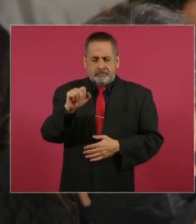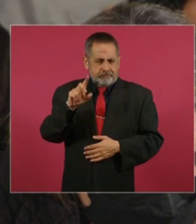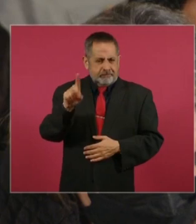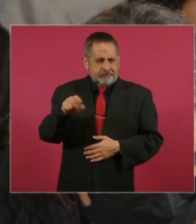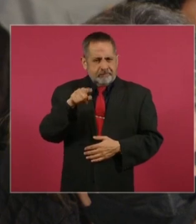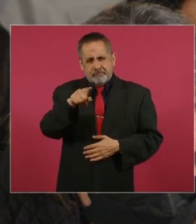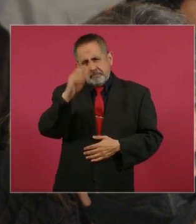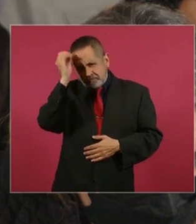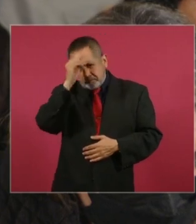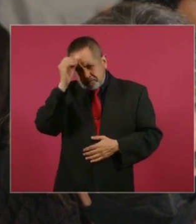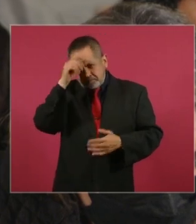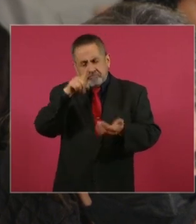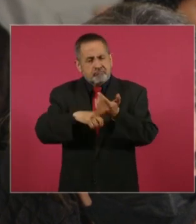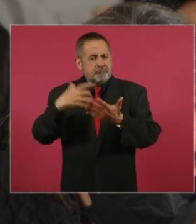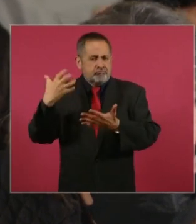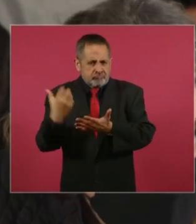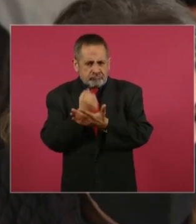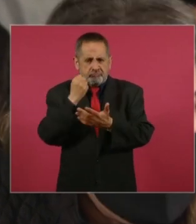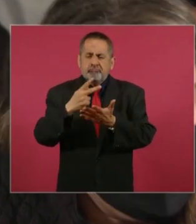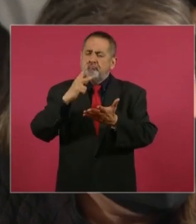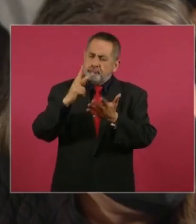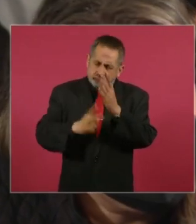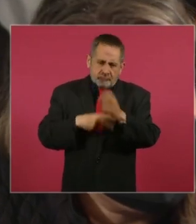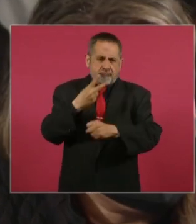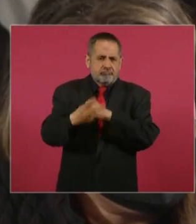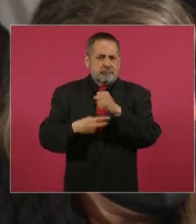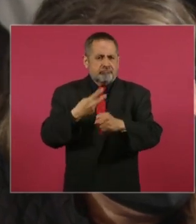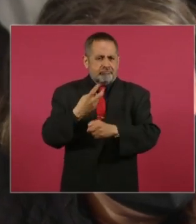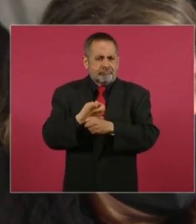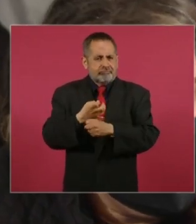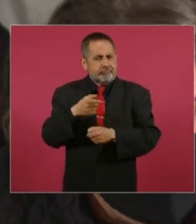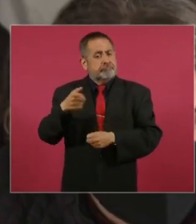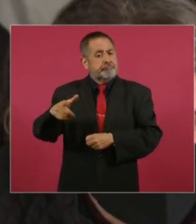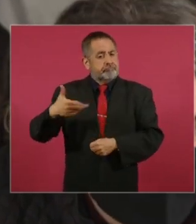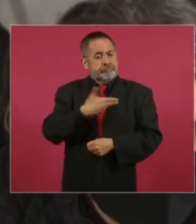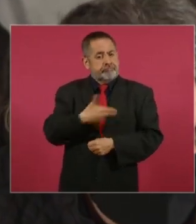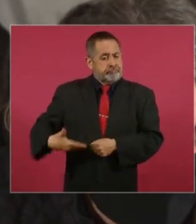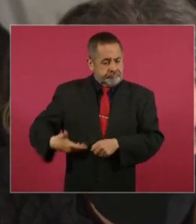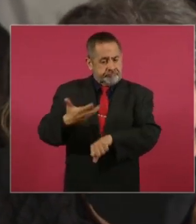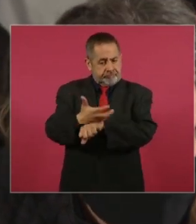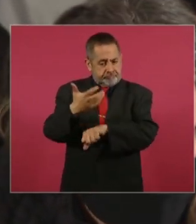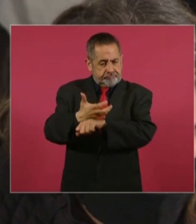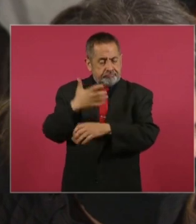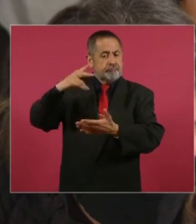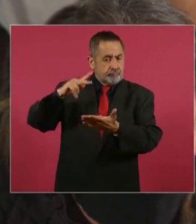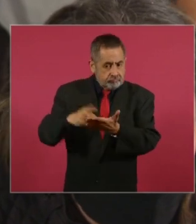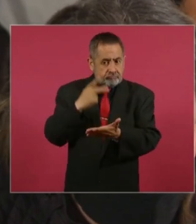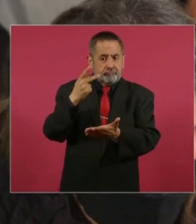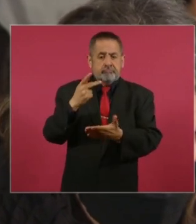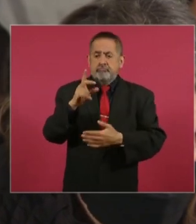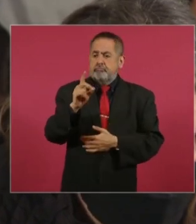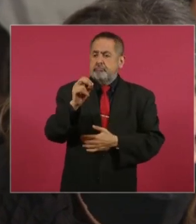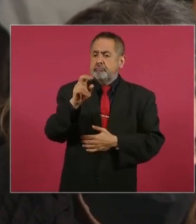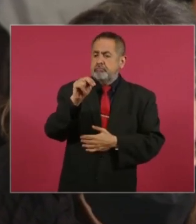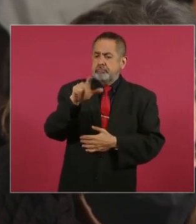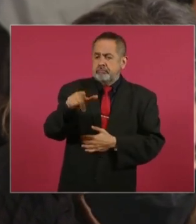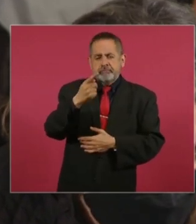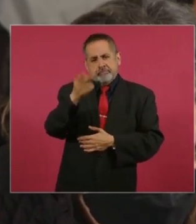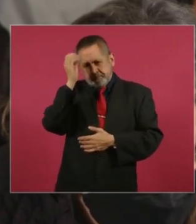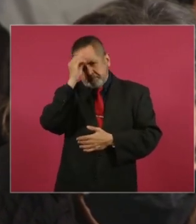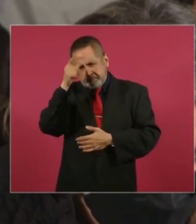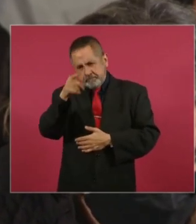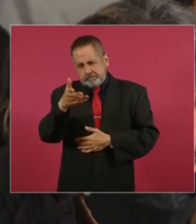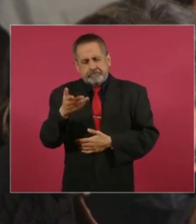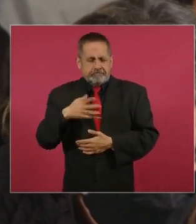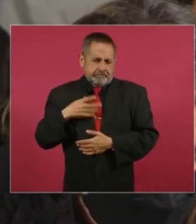en caso que gane Donald Trump y que repita por segunda vez su mandato como presidente de los Estados Unidos de México? Esa sería mi